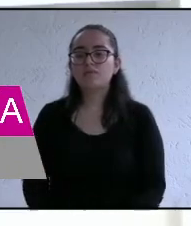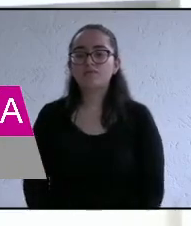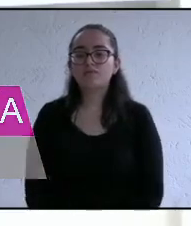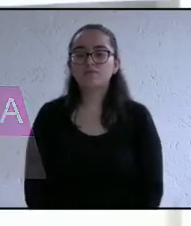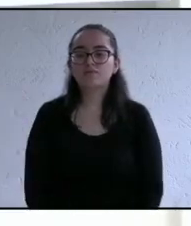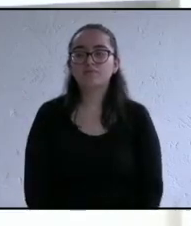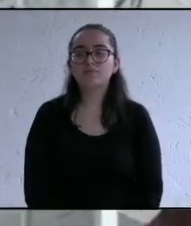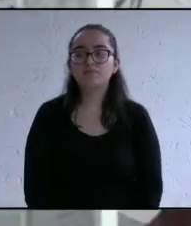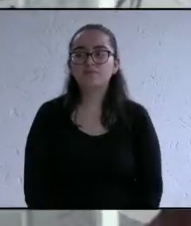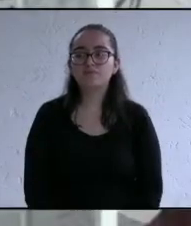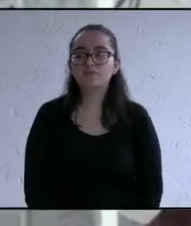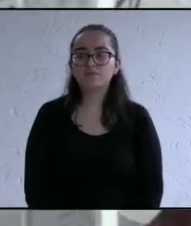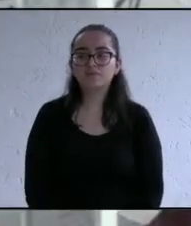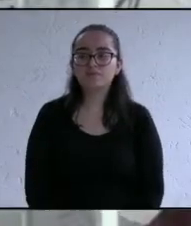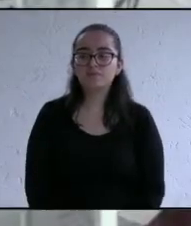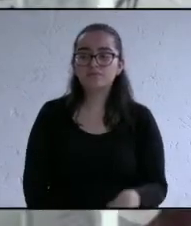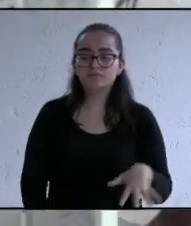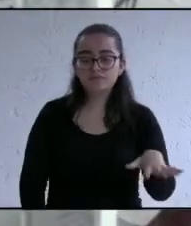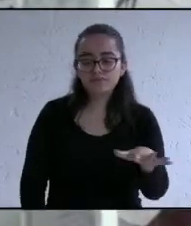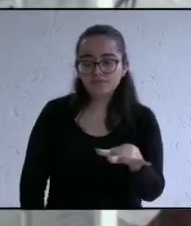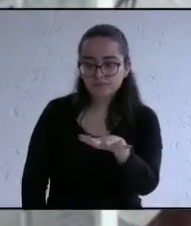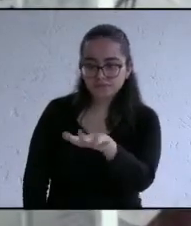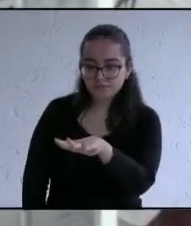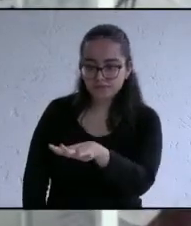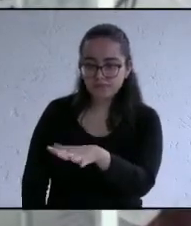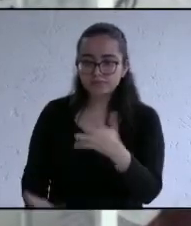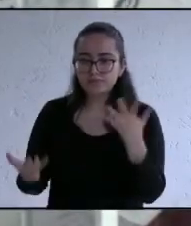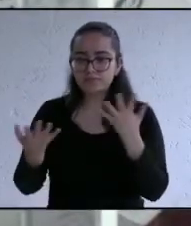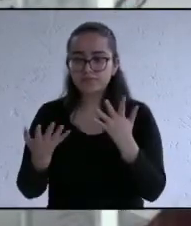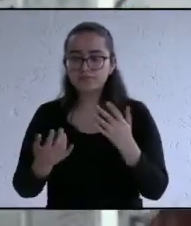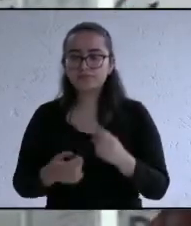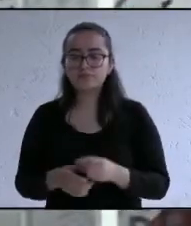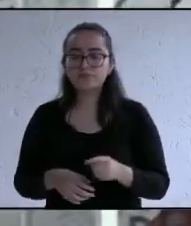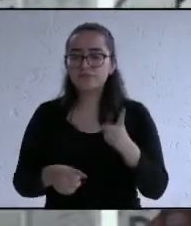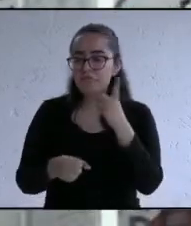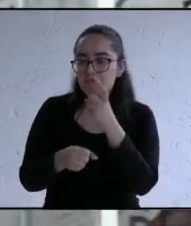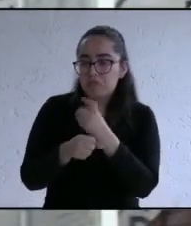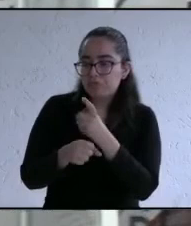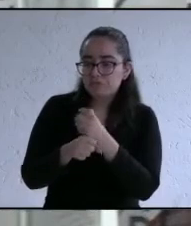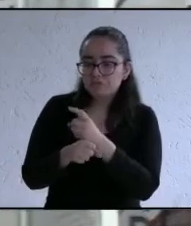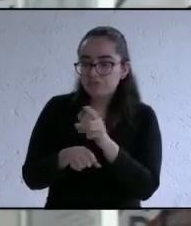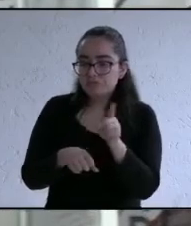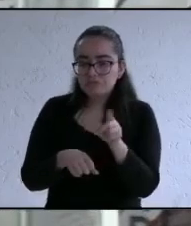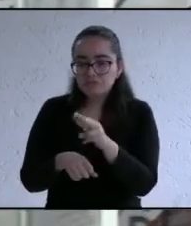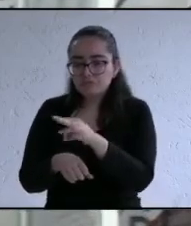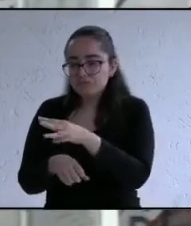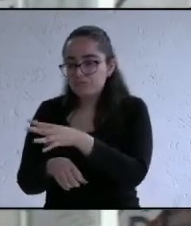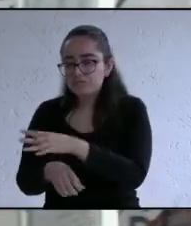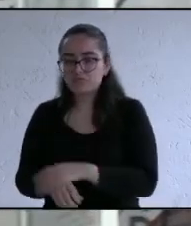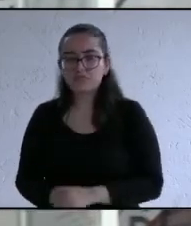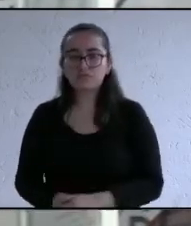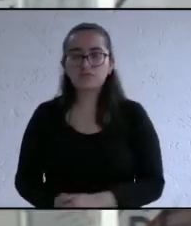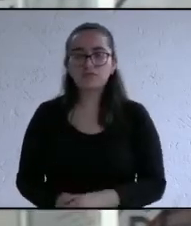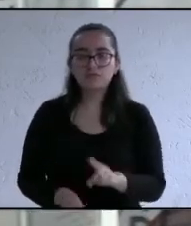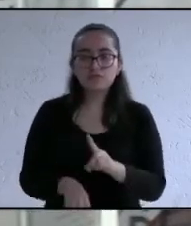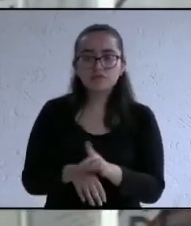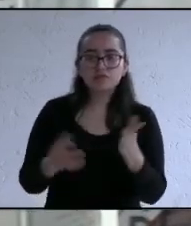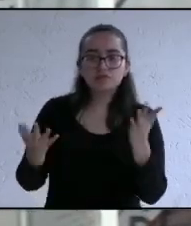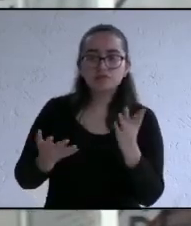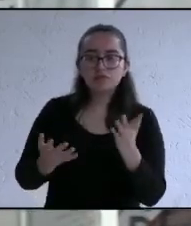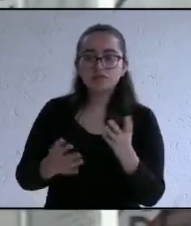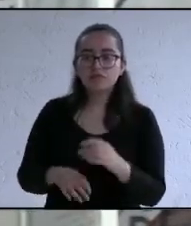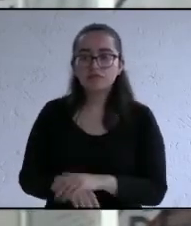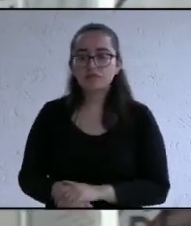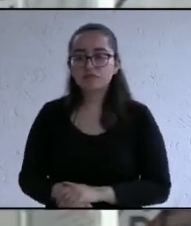bueno los módulos se van a instalar en los primeros días de administración vamos a lanzar una convocatoria para